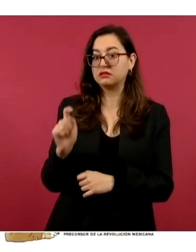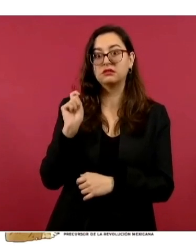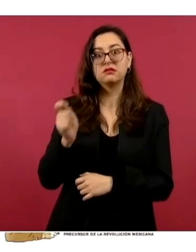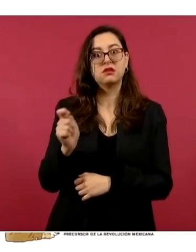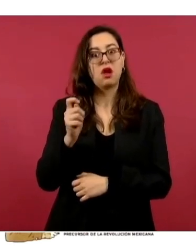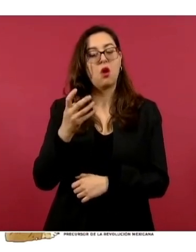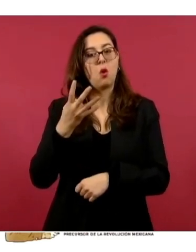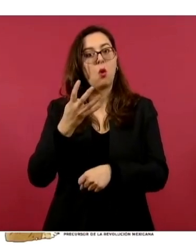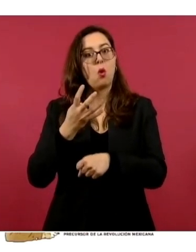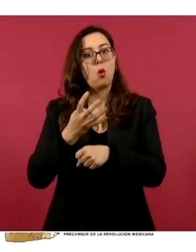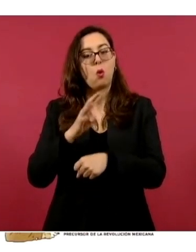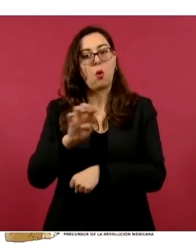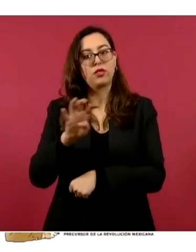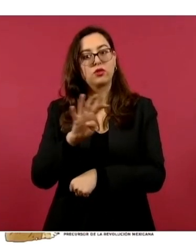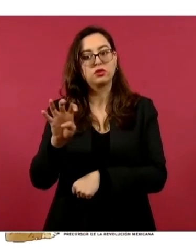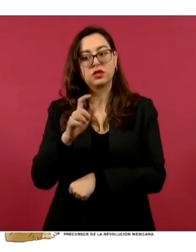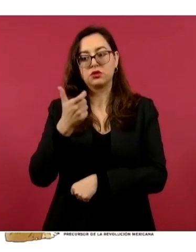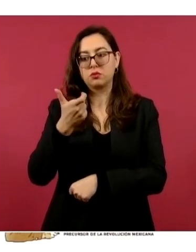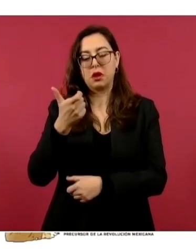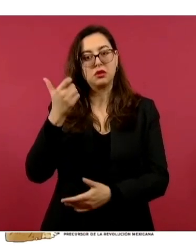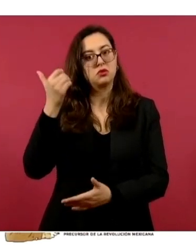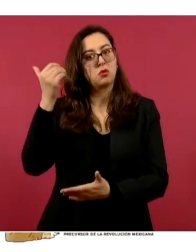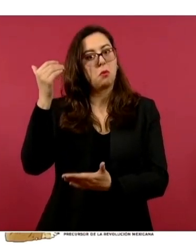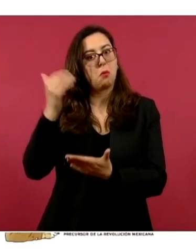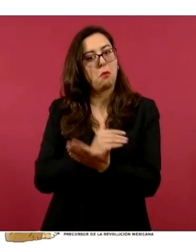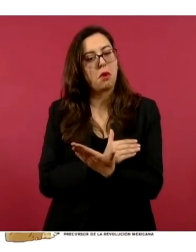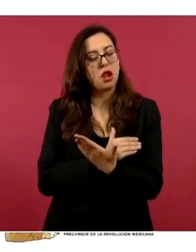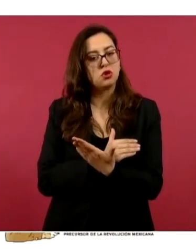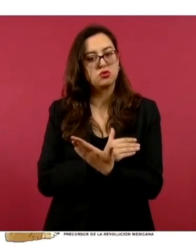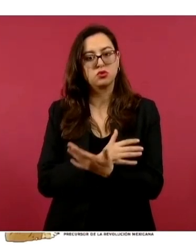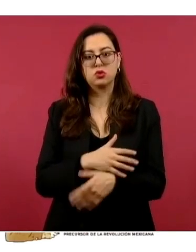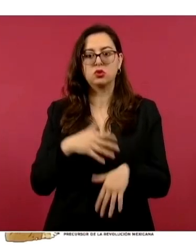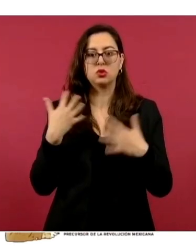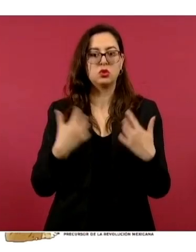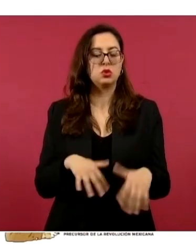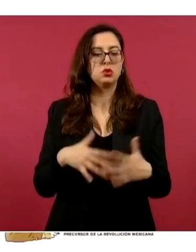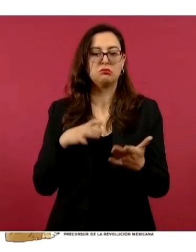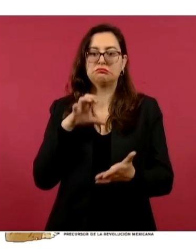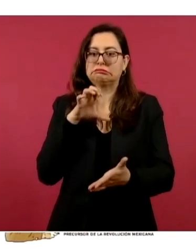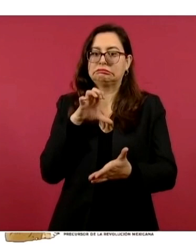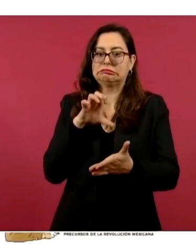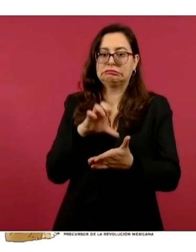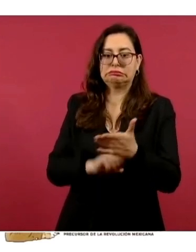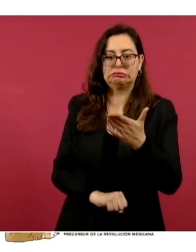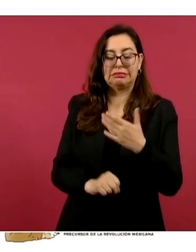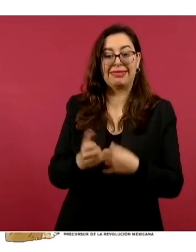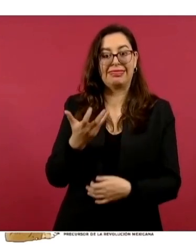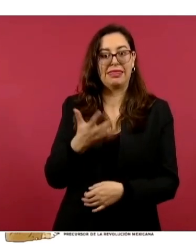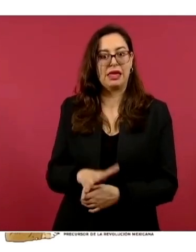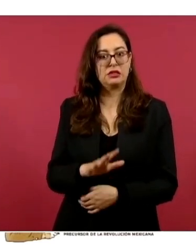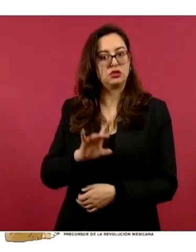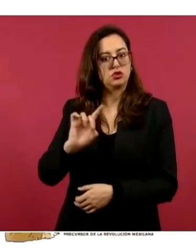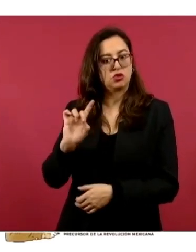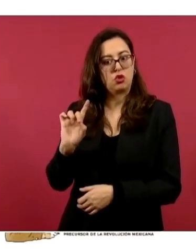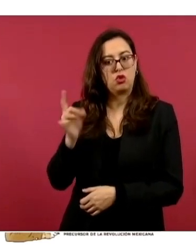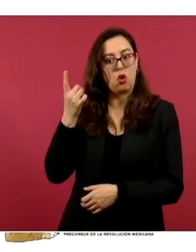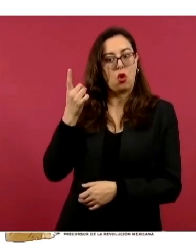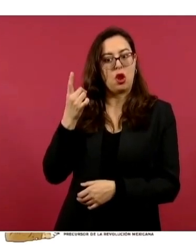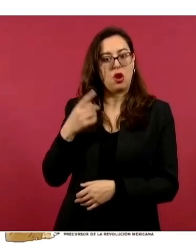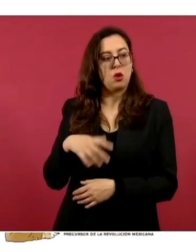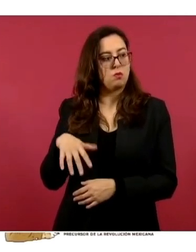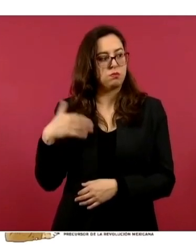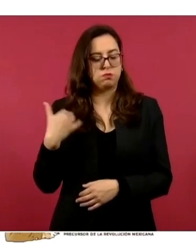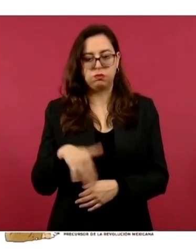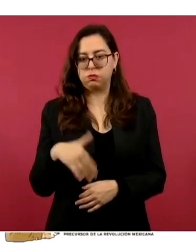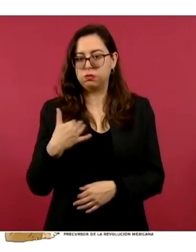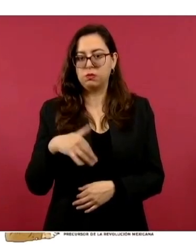el tipo cambiario muy bajo, 19 pesos con 21 centavos y una comisión de 10 dólares, que ahí sí los pasan a